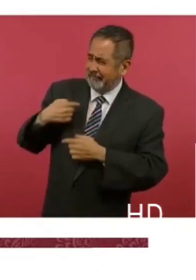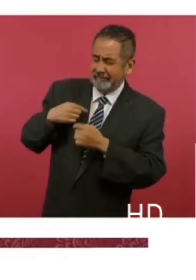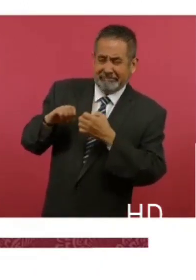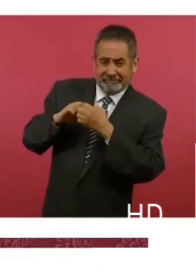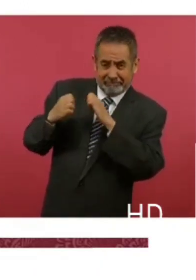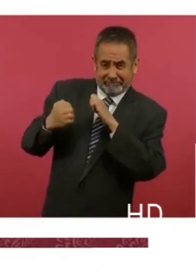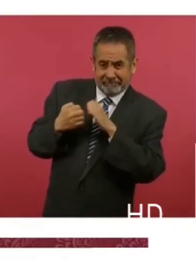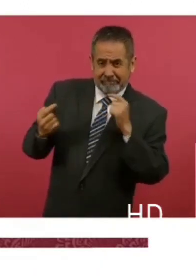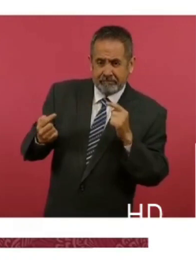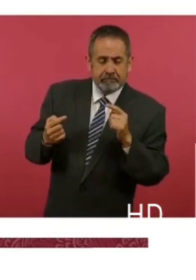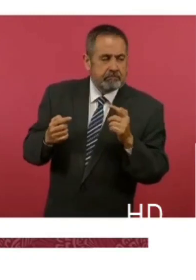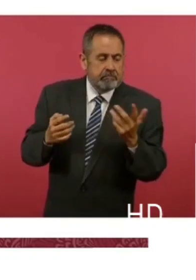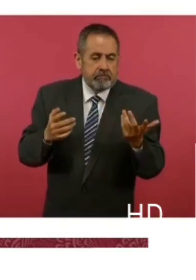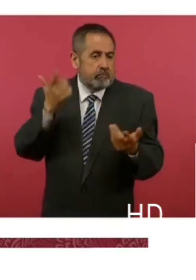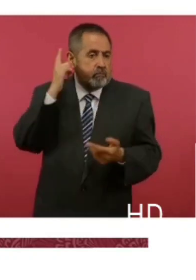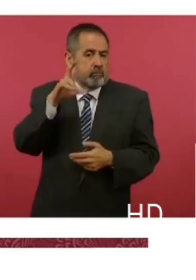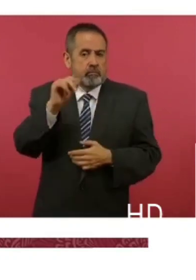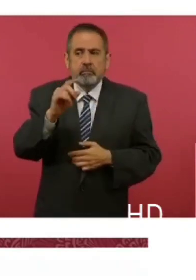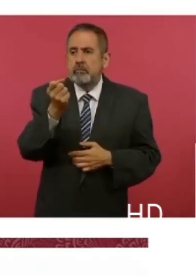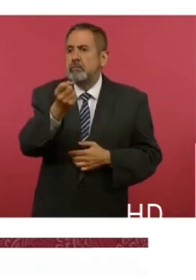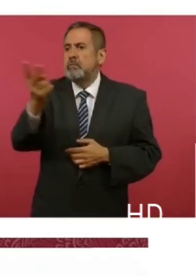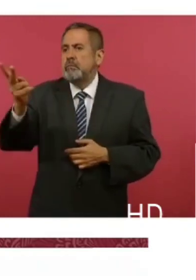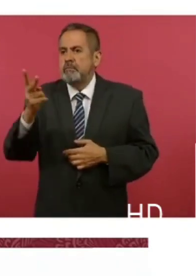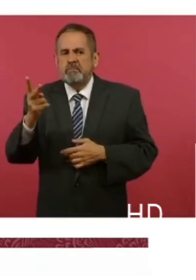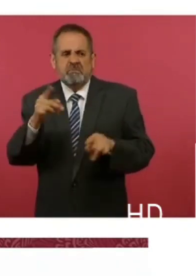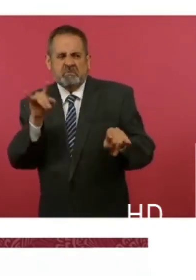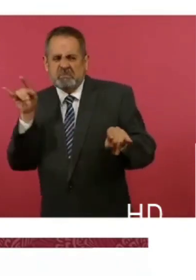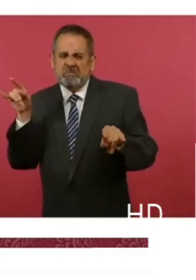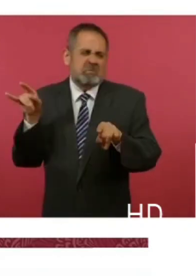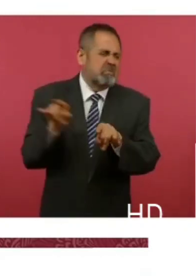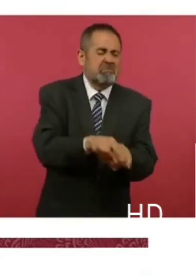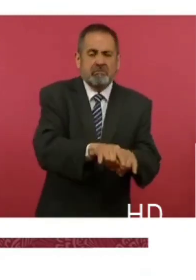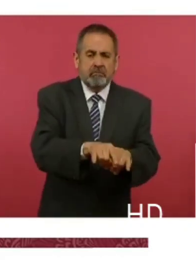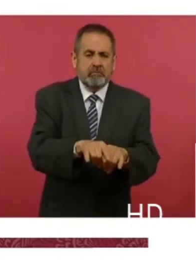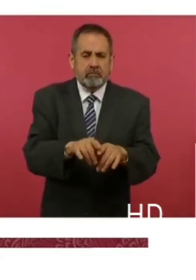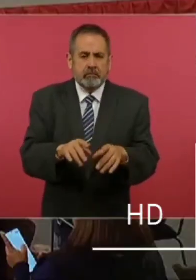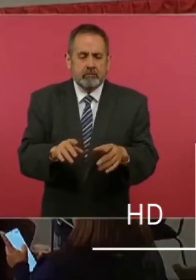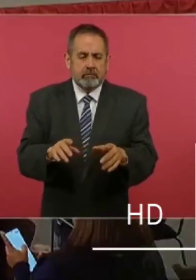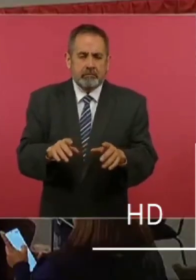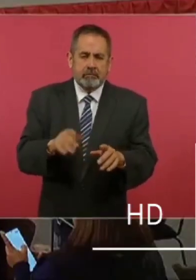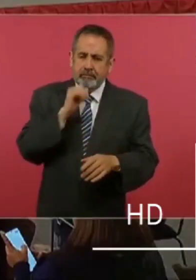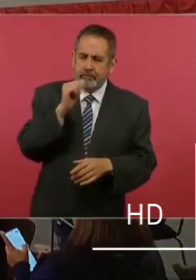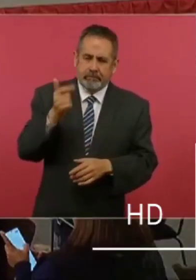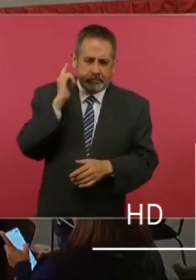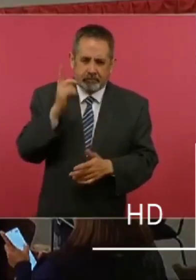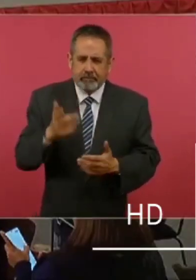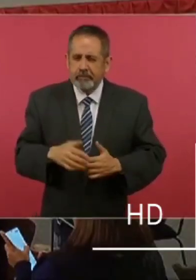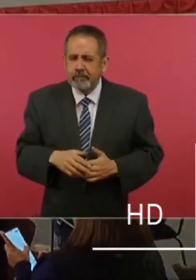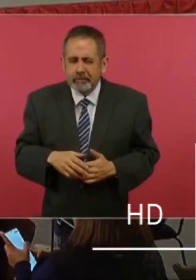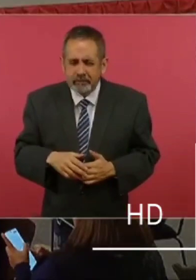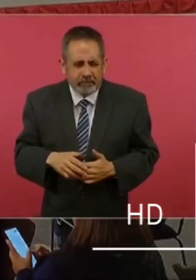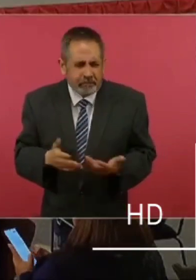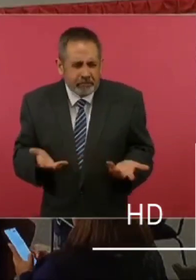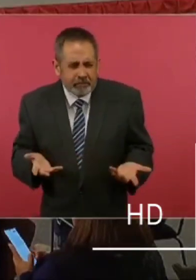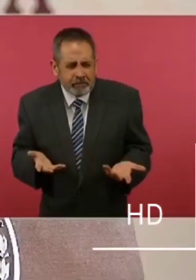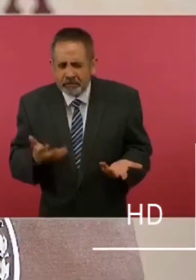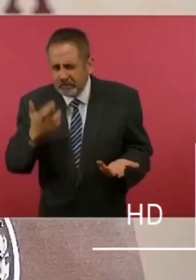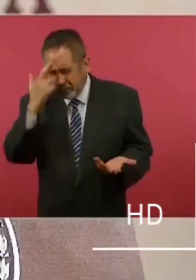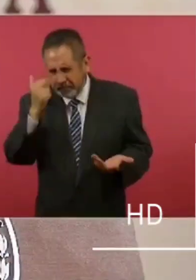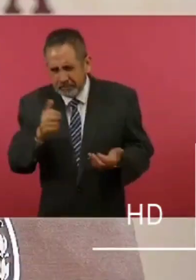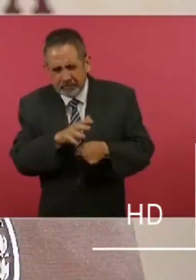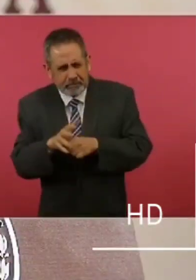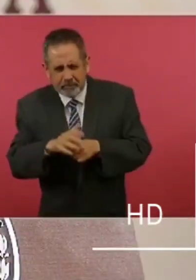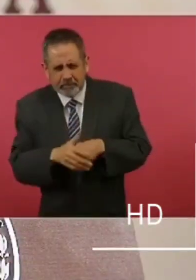no hagan que un día alguien me aviente el coche. ¿Cuál es el fundamento? ¿Cuál es el argumento?